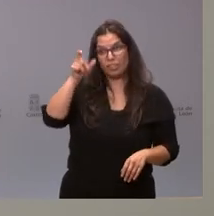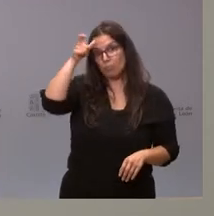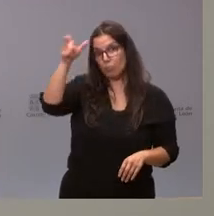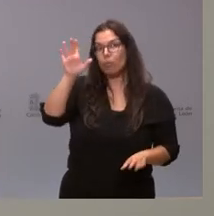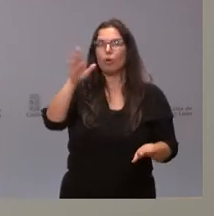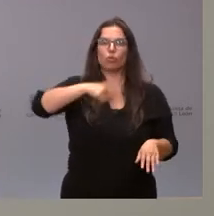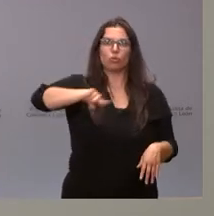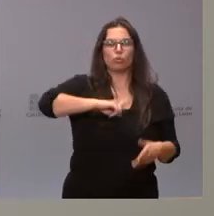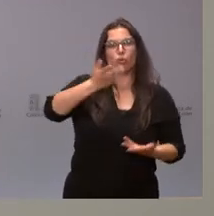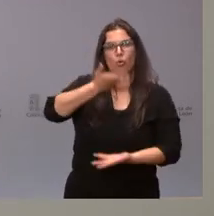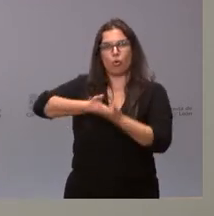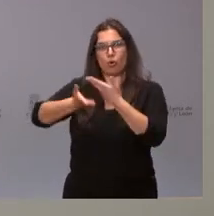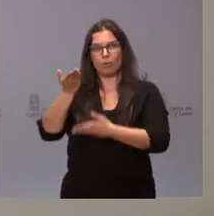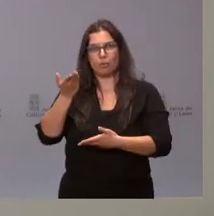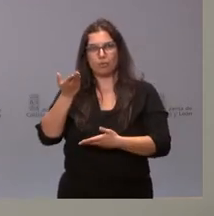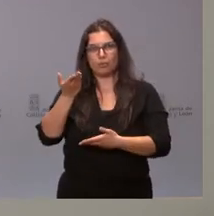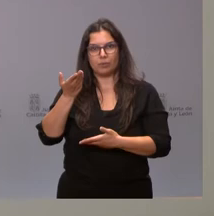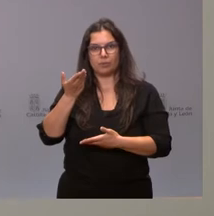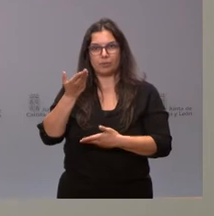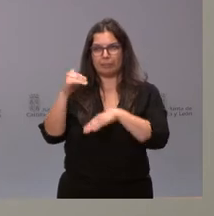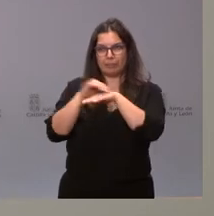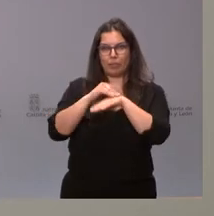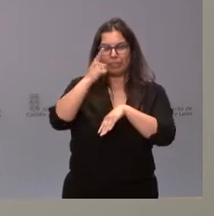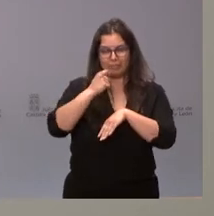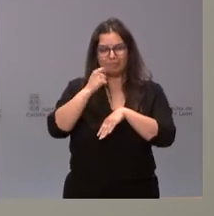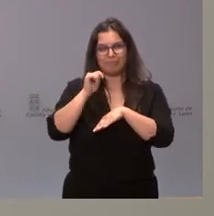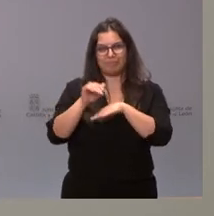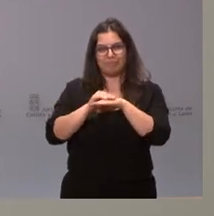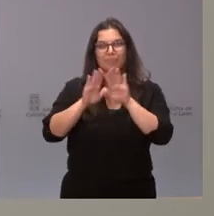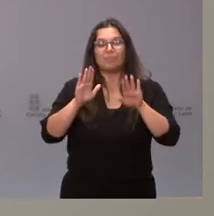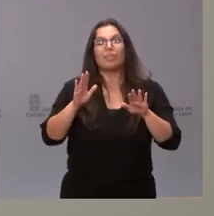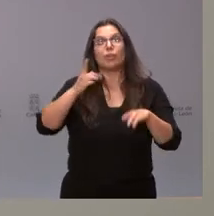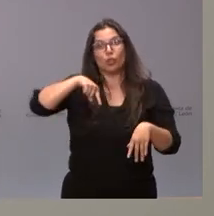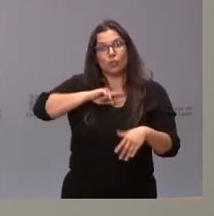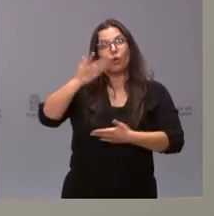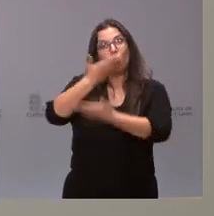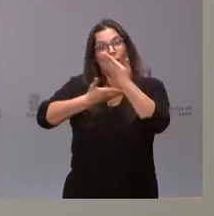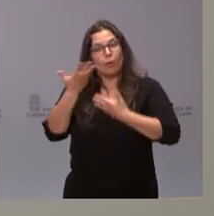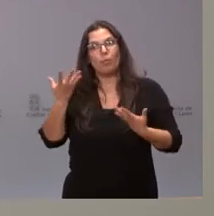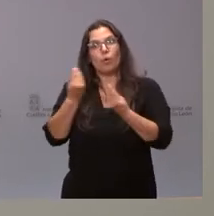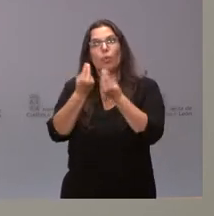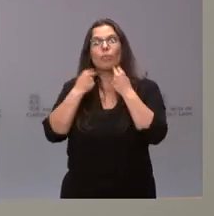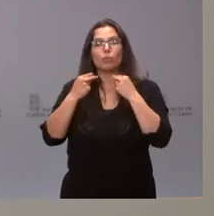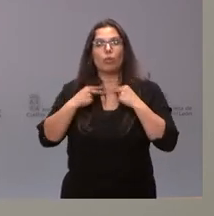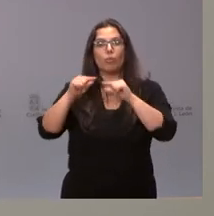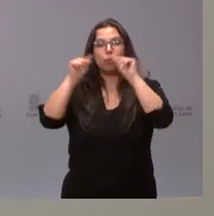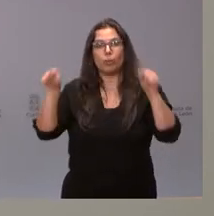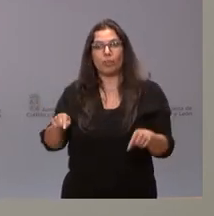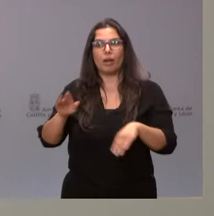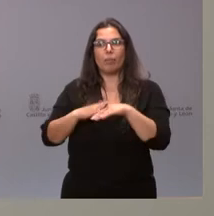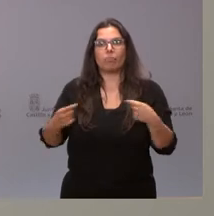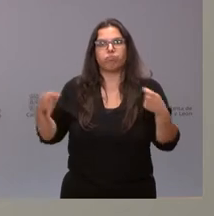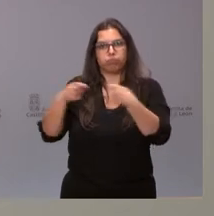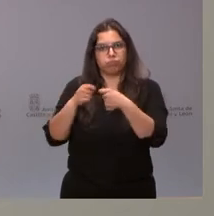colaboramos con las diputaciones provinciales para llevar a cabo estas